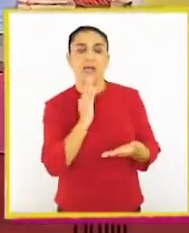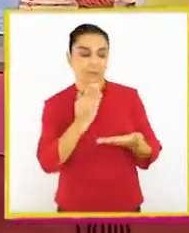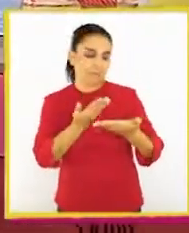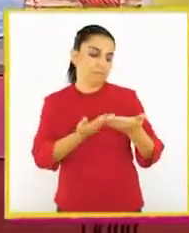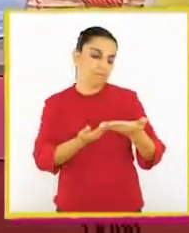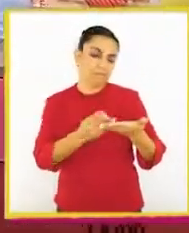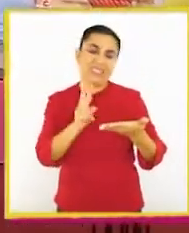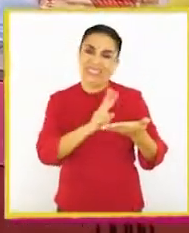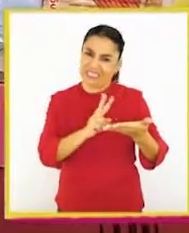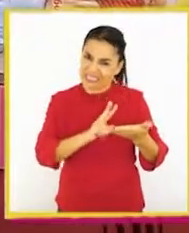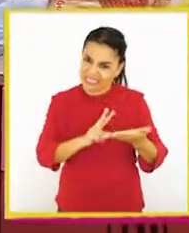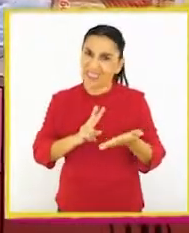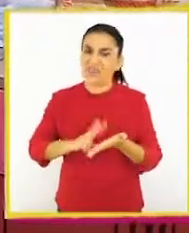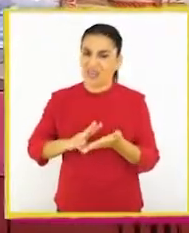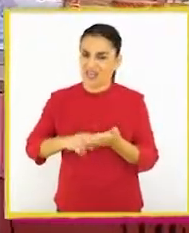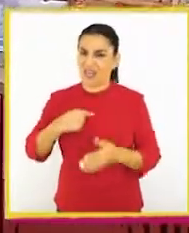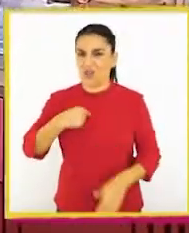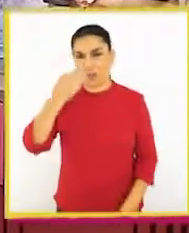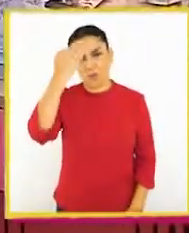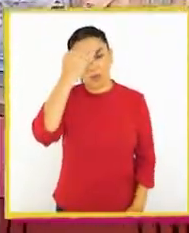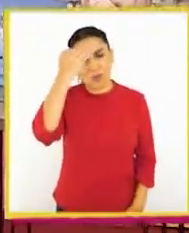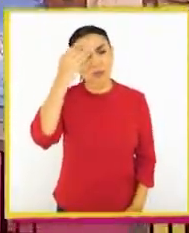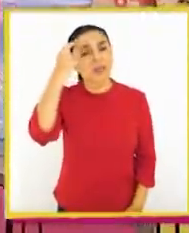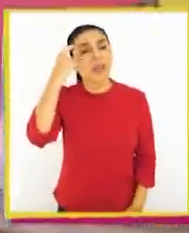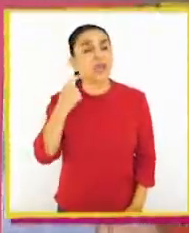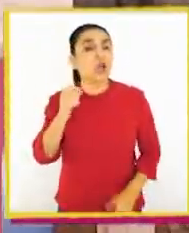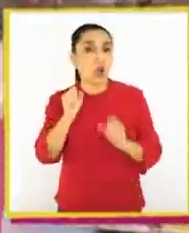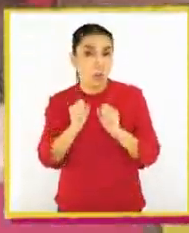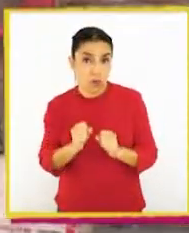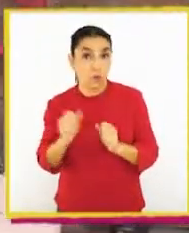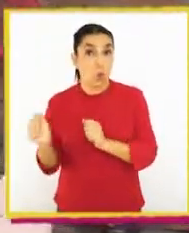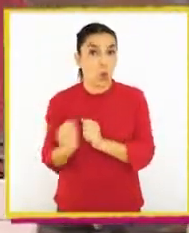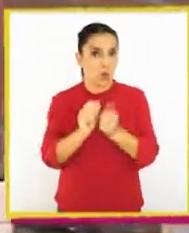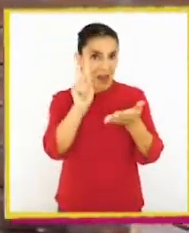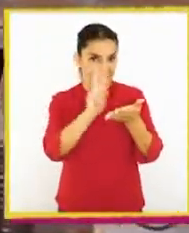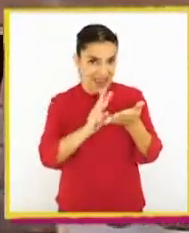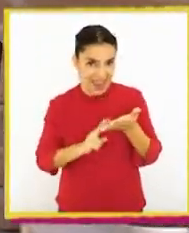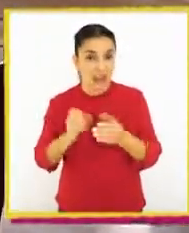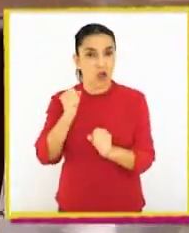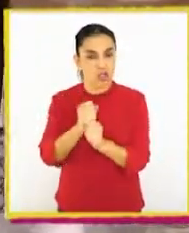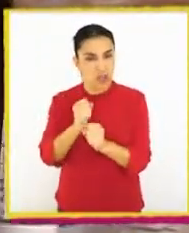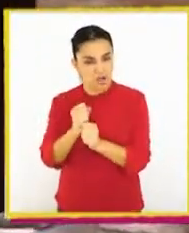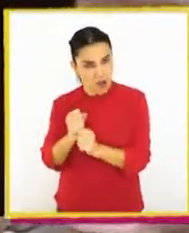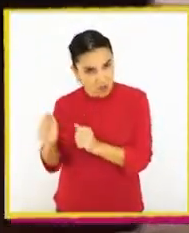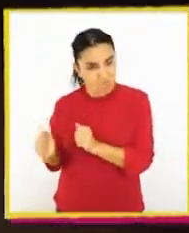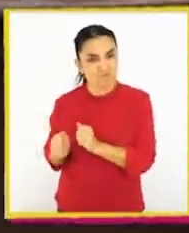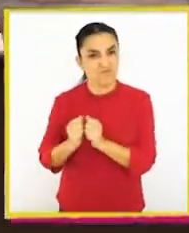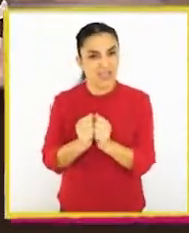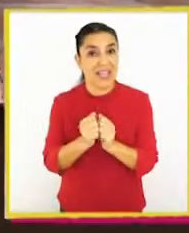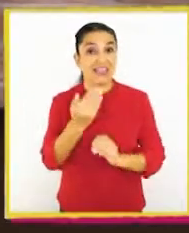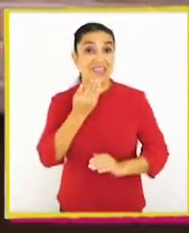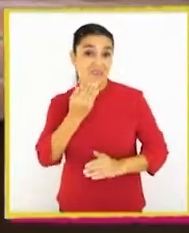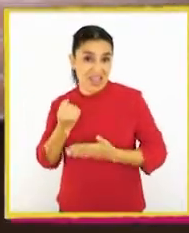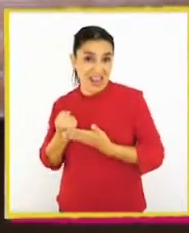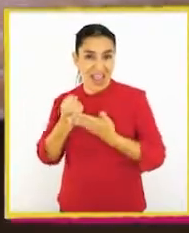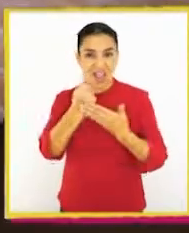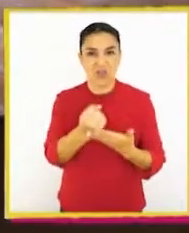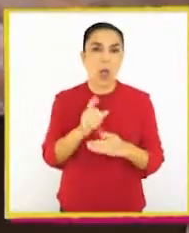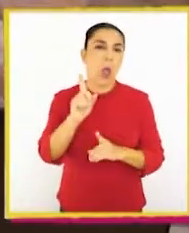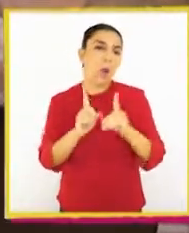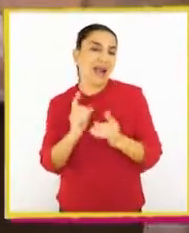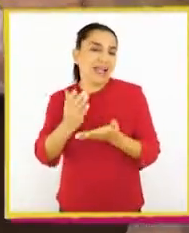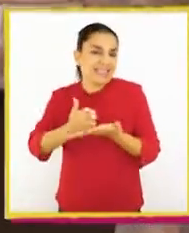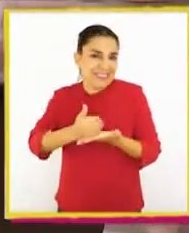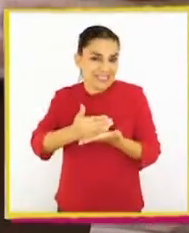verdad es que también quedé bien preocupada. Creo que podemos leerla juntos, trabajar en equipo y a la vez ayudarla con